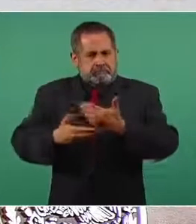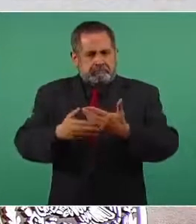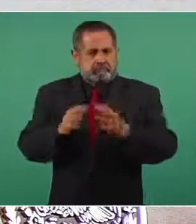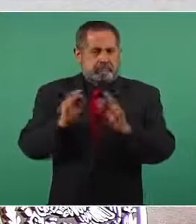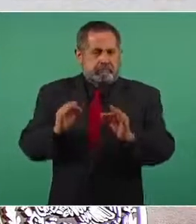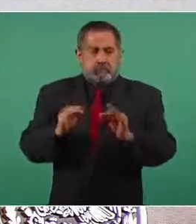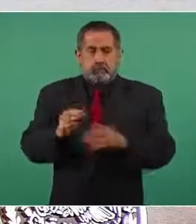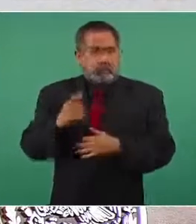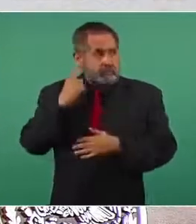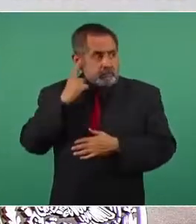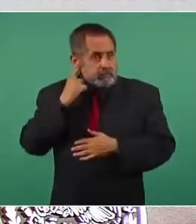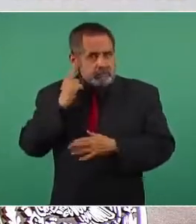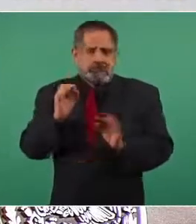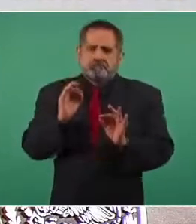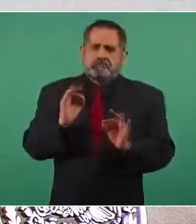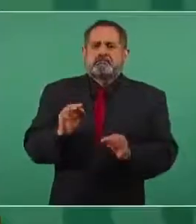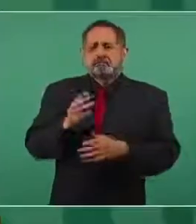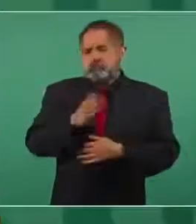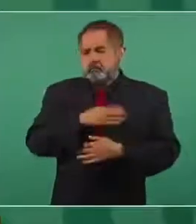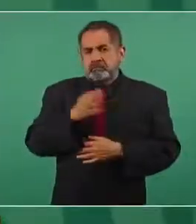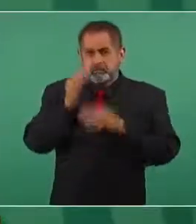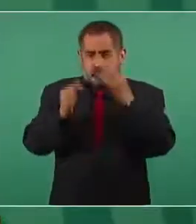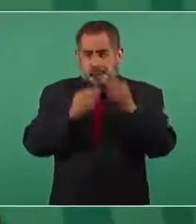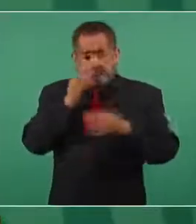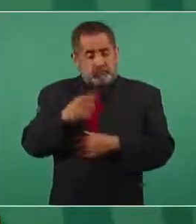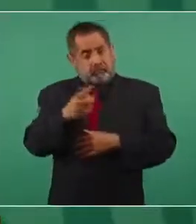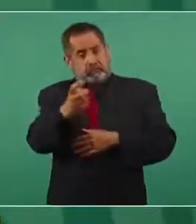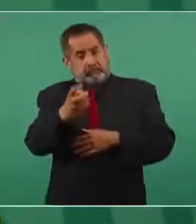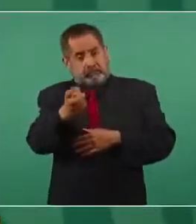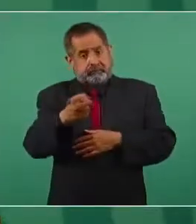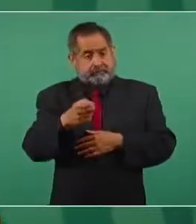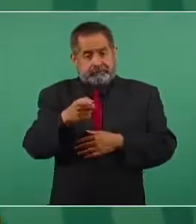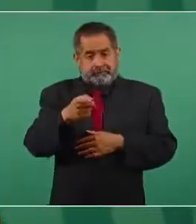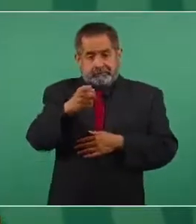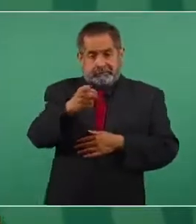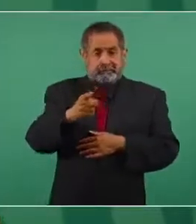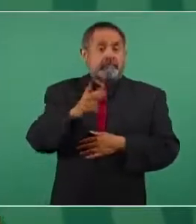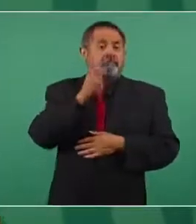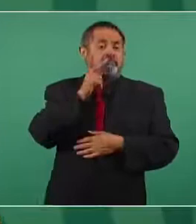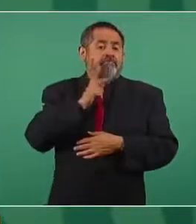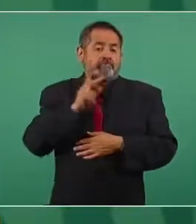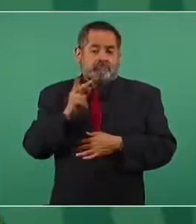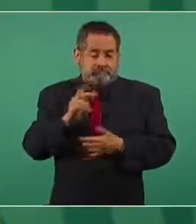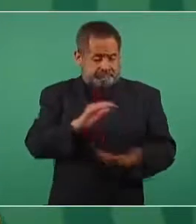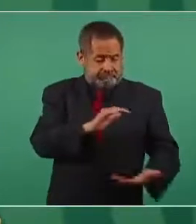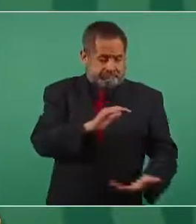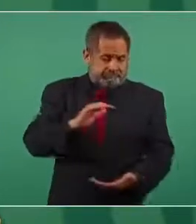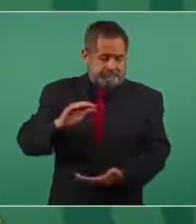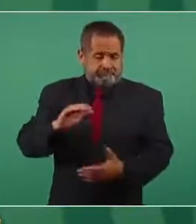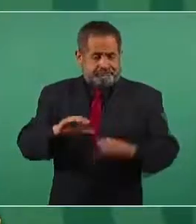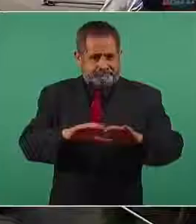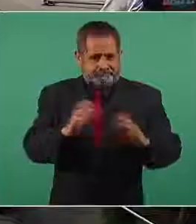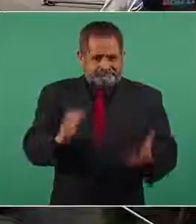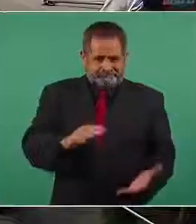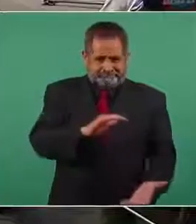noticias. Una de ellas es el aumento en el precio del